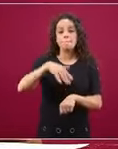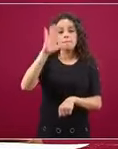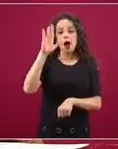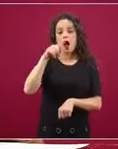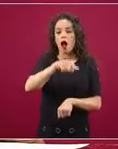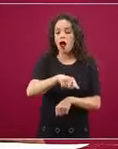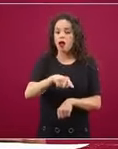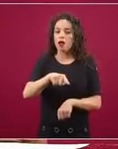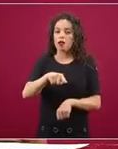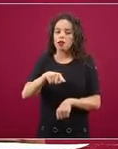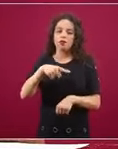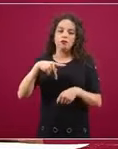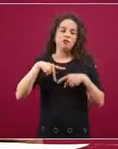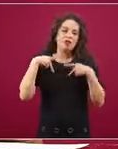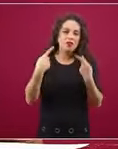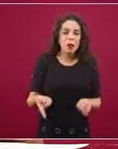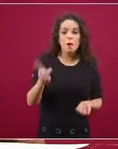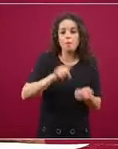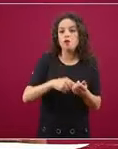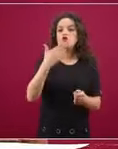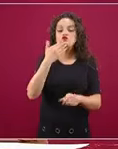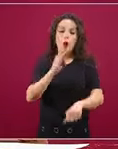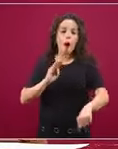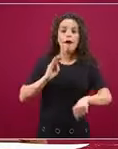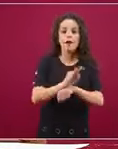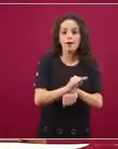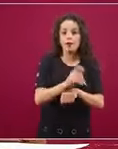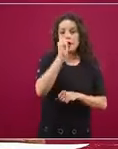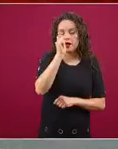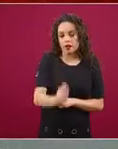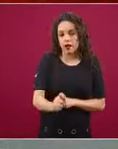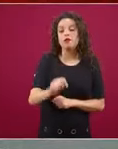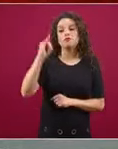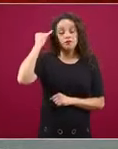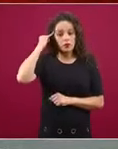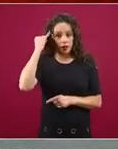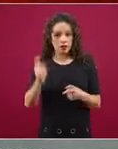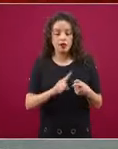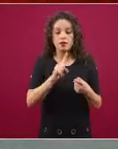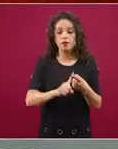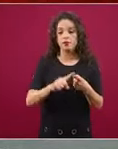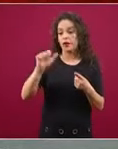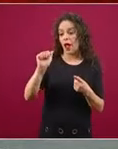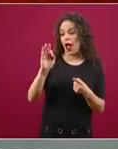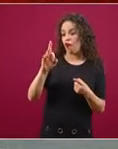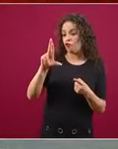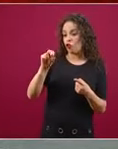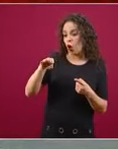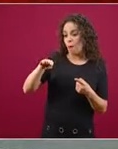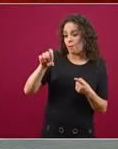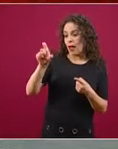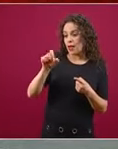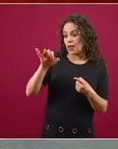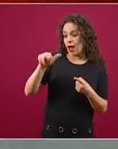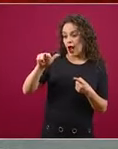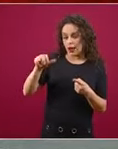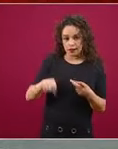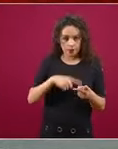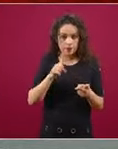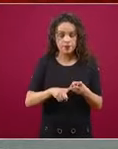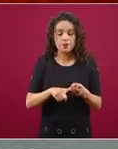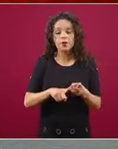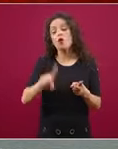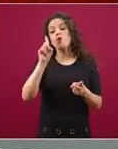a las mujeres indígenas, a las mujeres afromexicanas, el poder llegar a mujeres trabajadoras